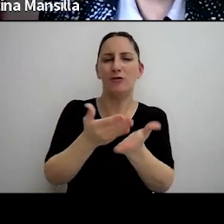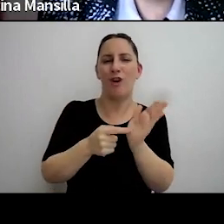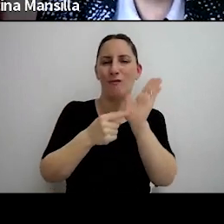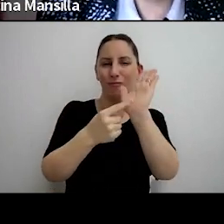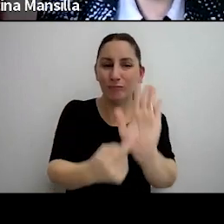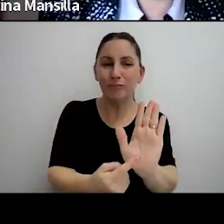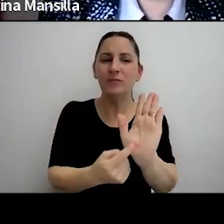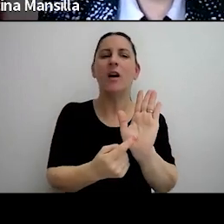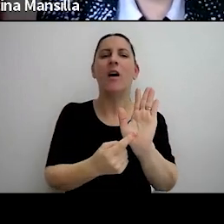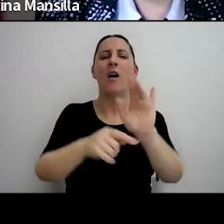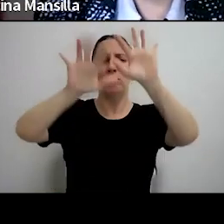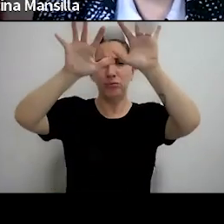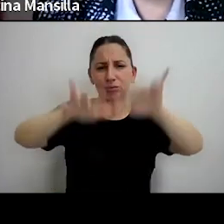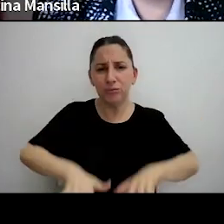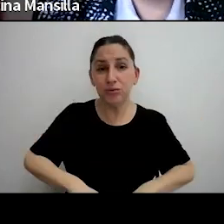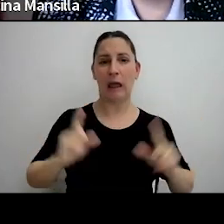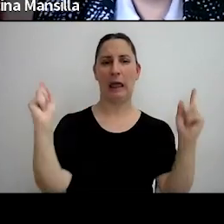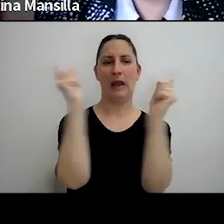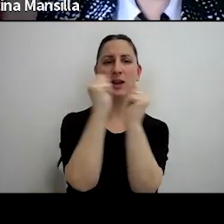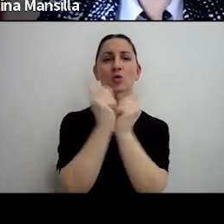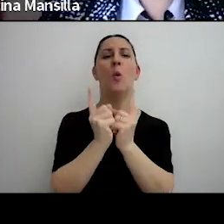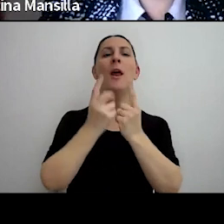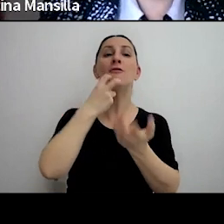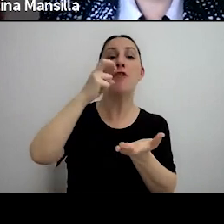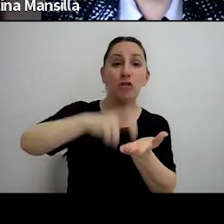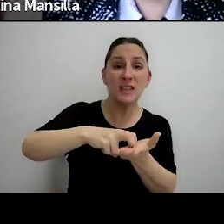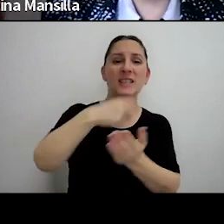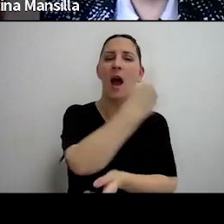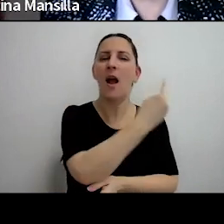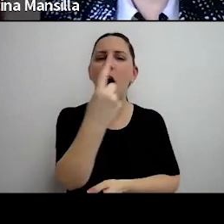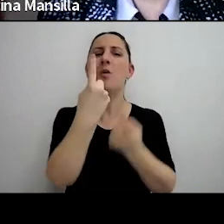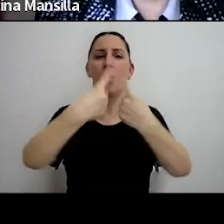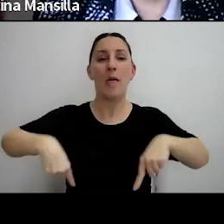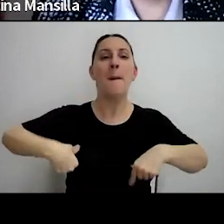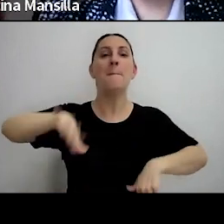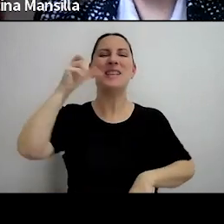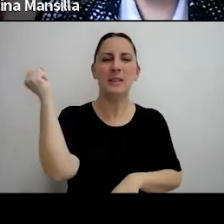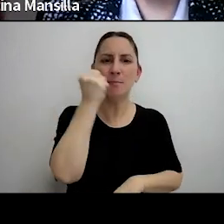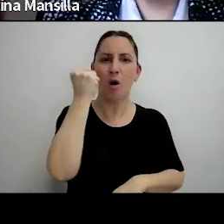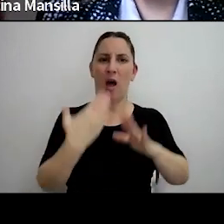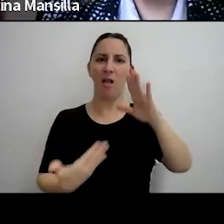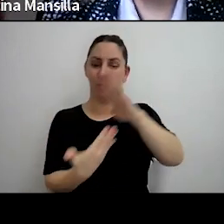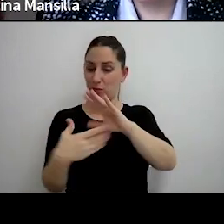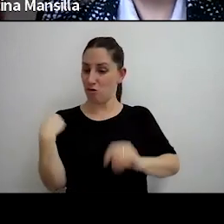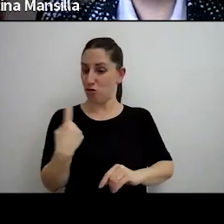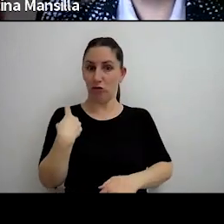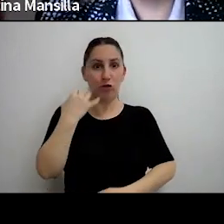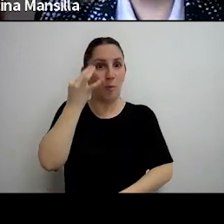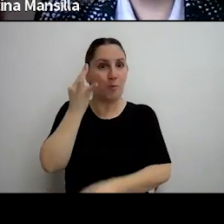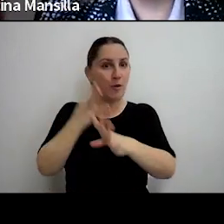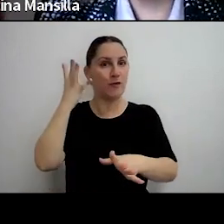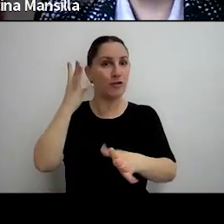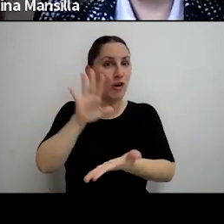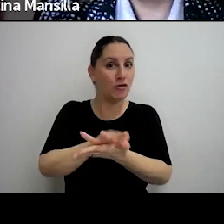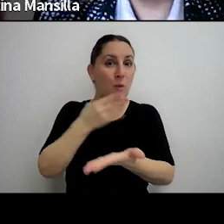resumen de cada una de las noticias y destacar lo más relevante o lo que a nosotros como profesionales en